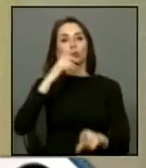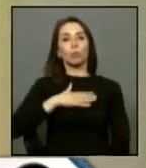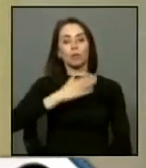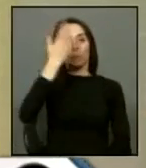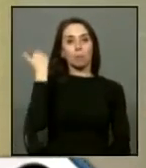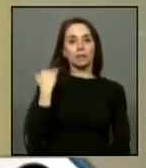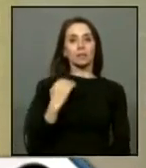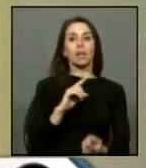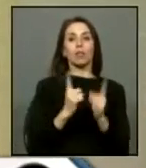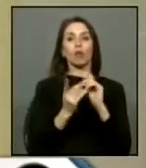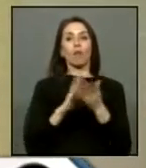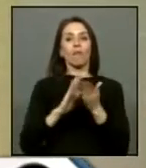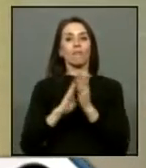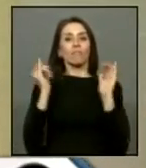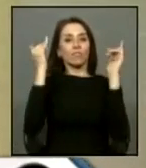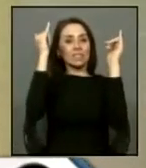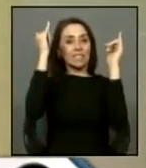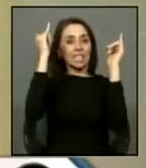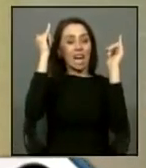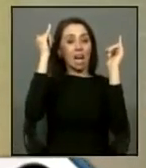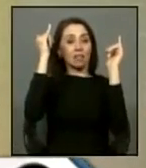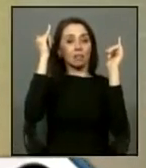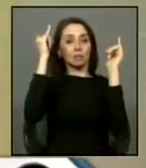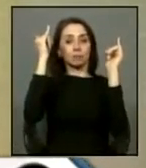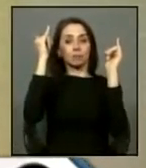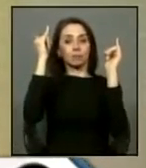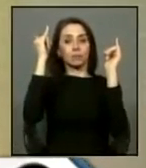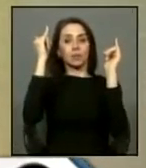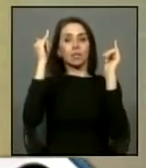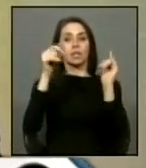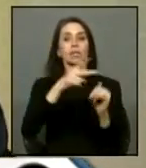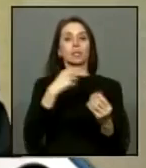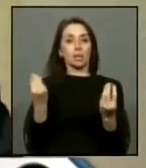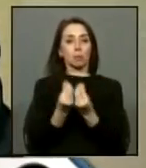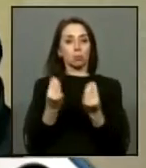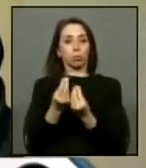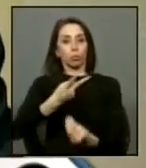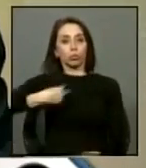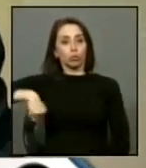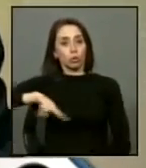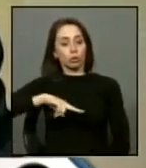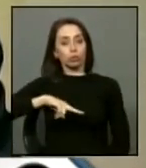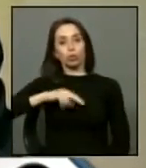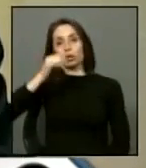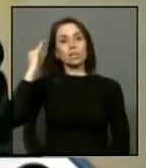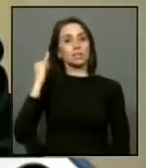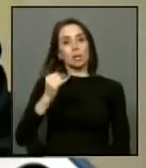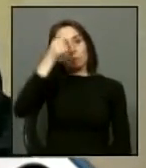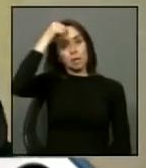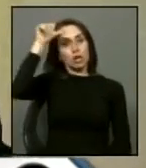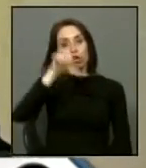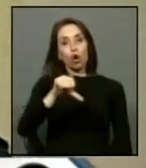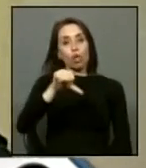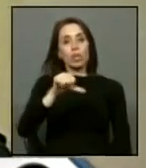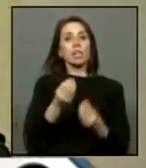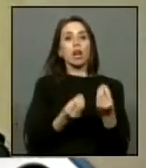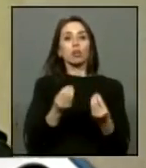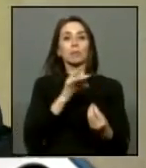En lugar de festejar y de celebrar de que hayamos muchos que lo vamos a condenar siempre lo que ocurrió en Chile.